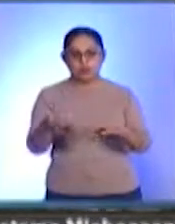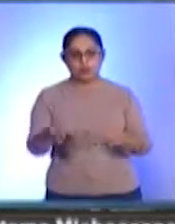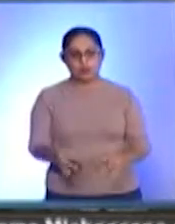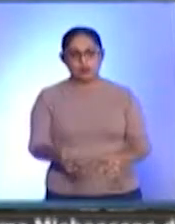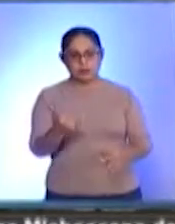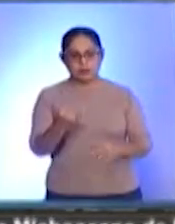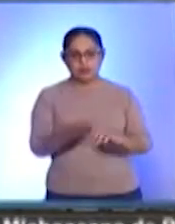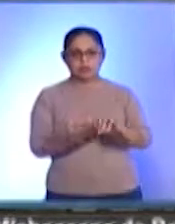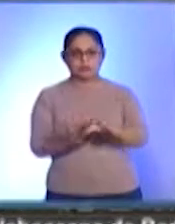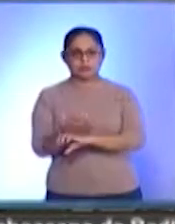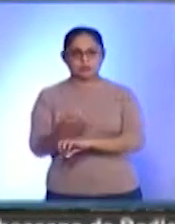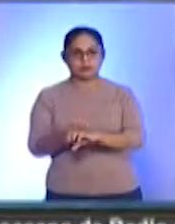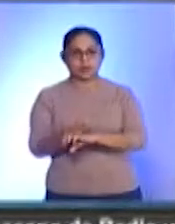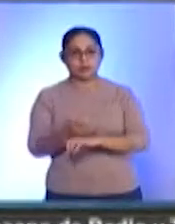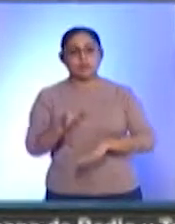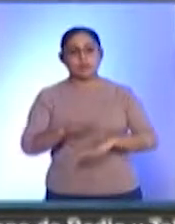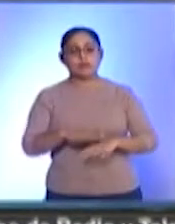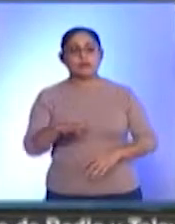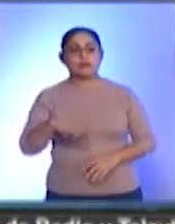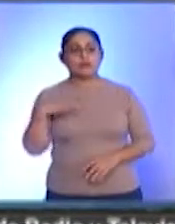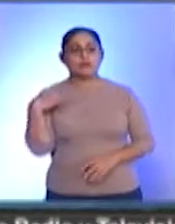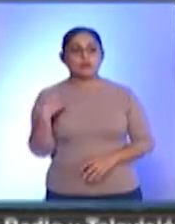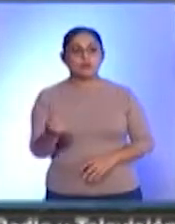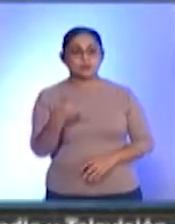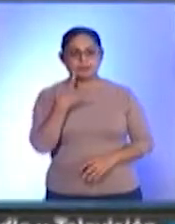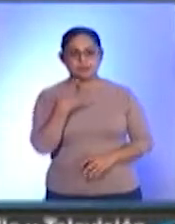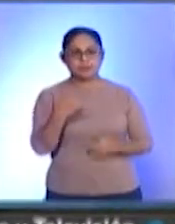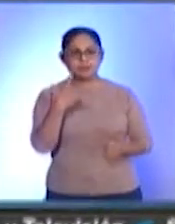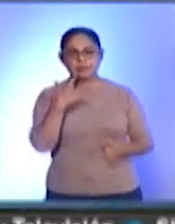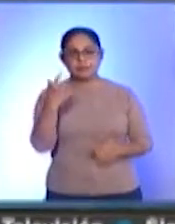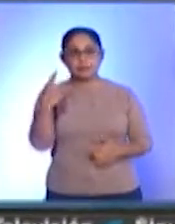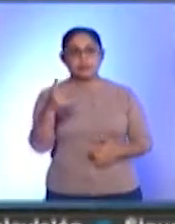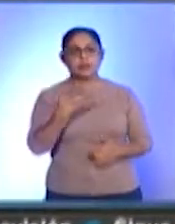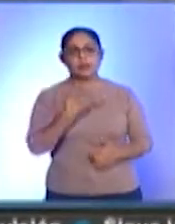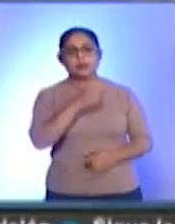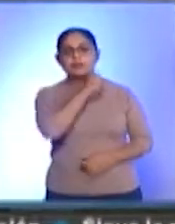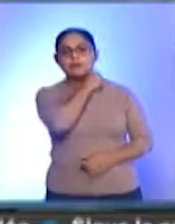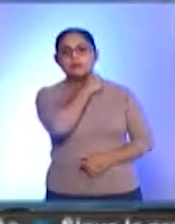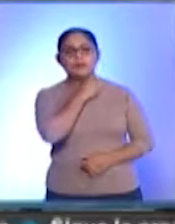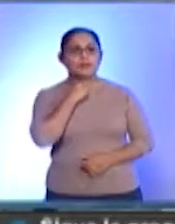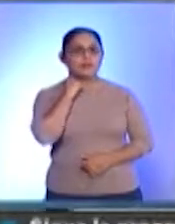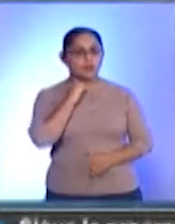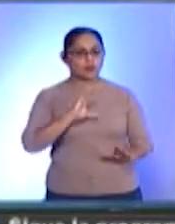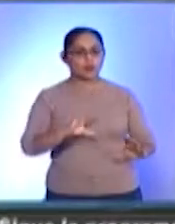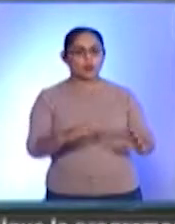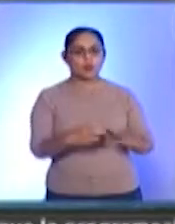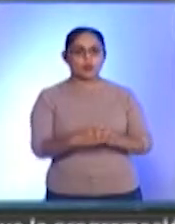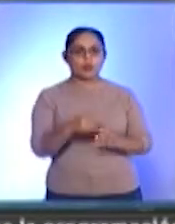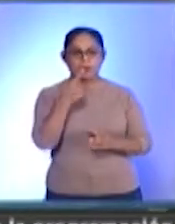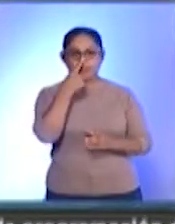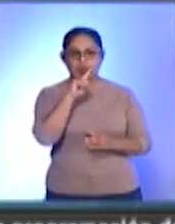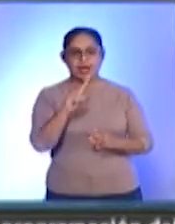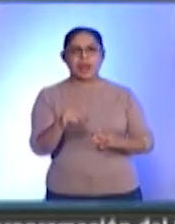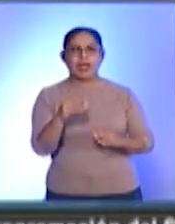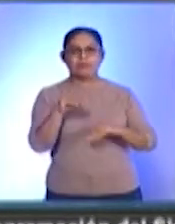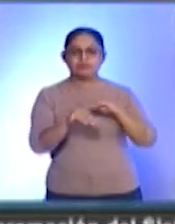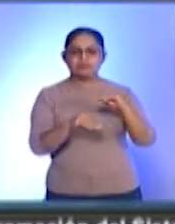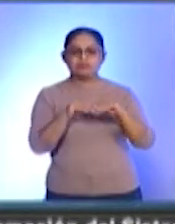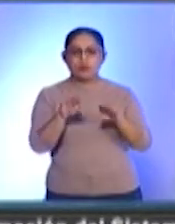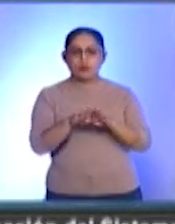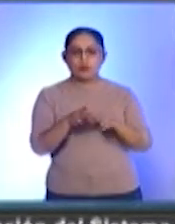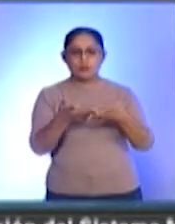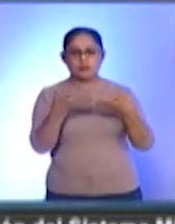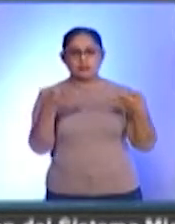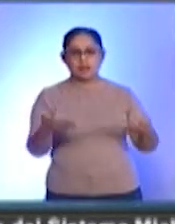estados. Uno de los esfuerzos locales en este sentido es el Seminario Comunitario Procesos para la Reconstrucción y Revaloración del